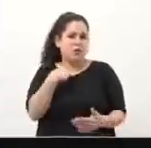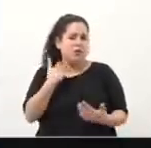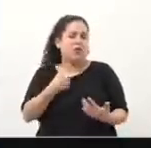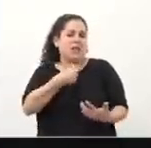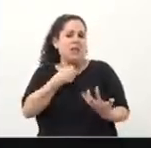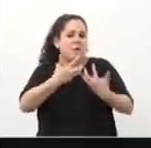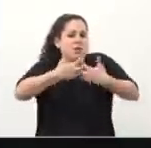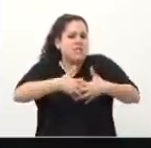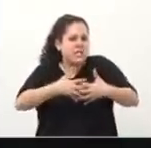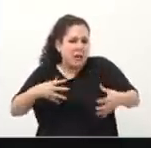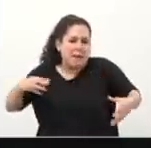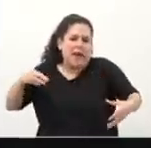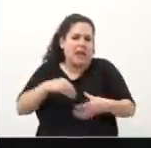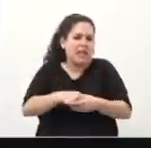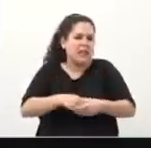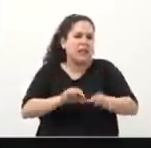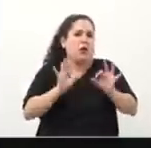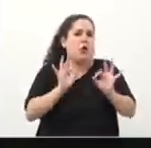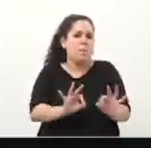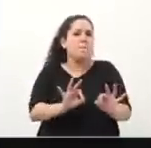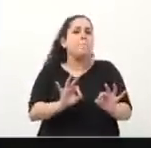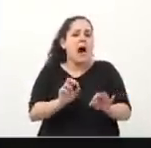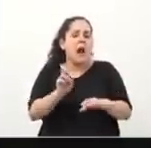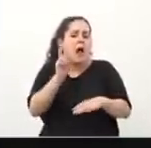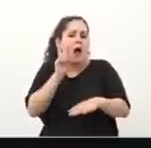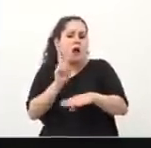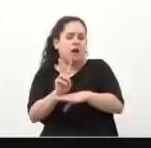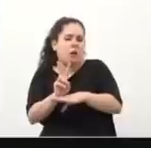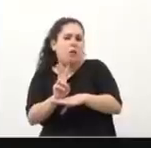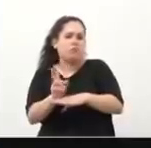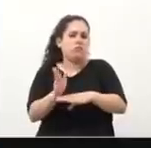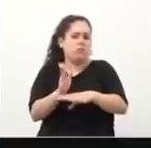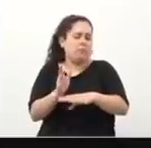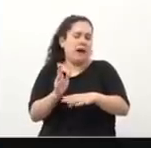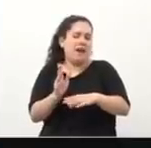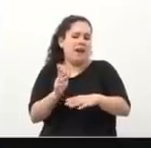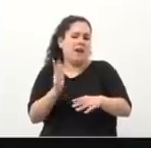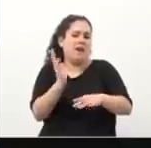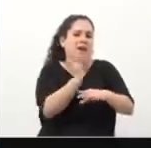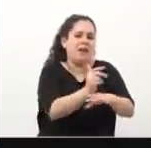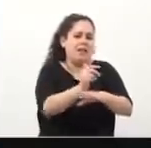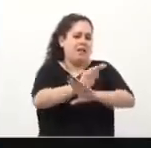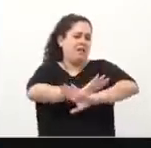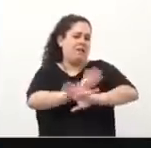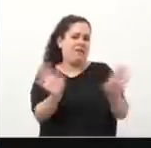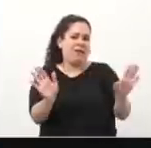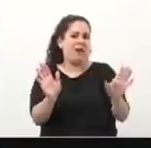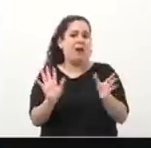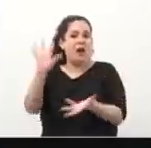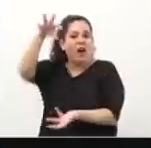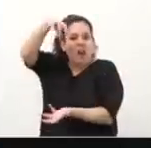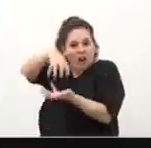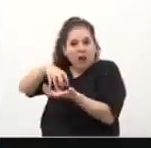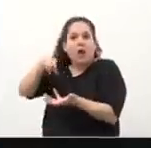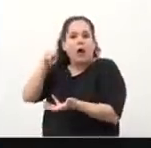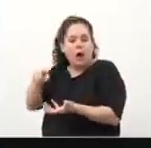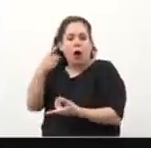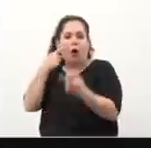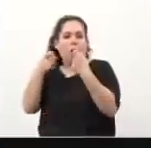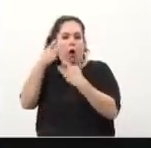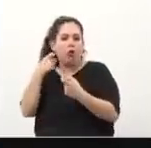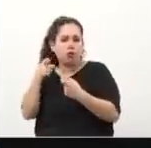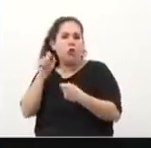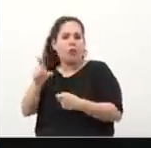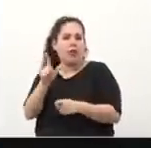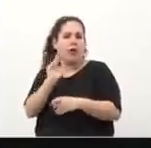integral para investigar y prevenir la corrupción, que contemple no solamente la creación de una oficina anticorrupción a cargo de la oposición, sino también una